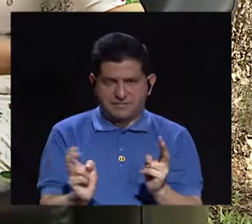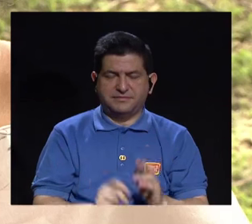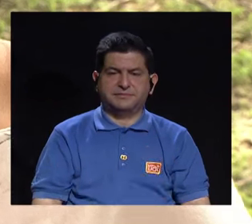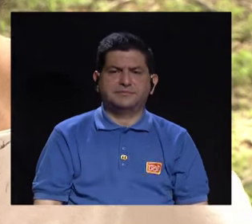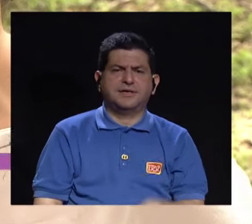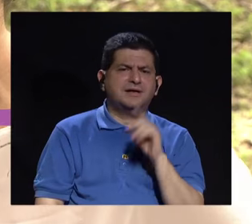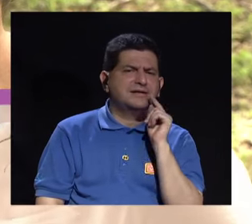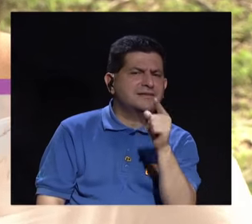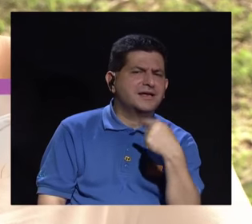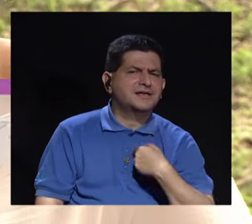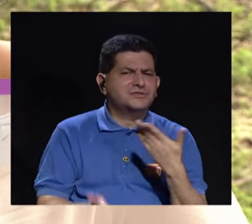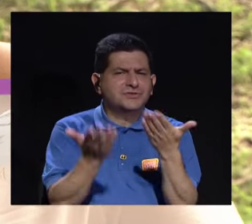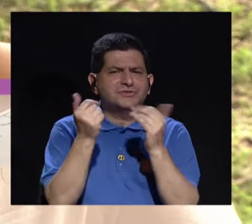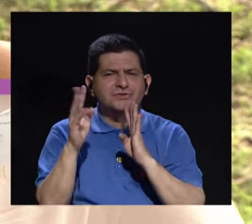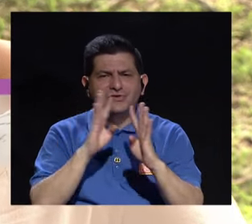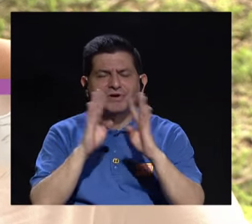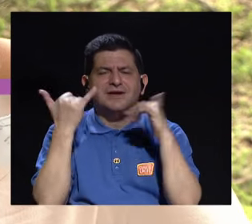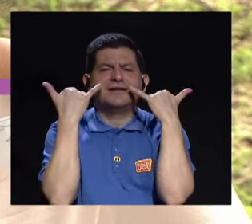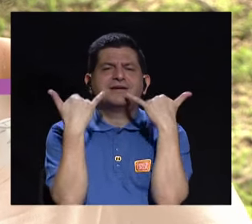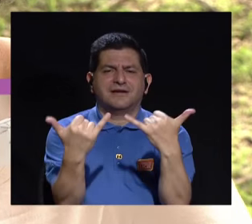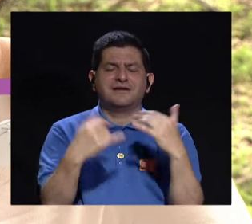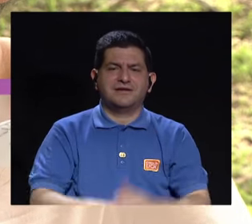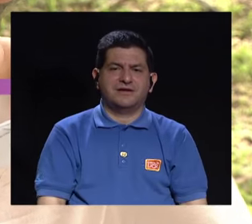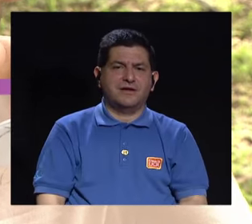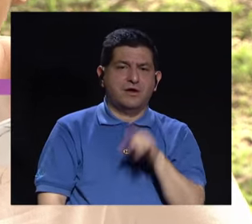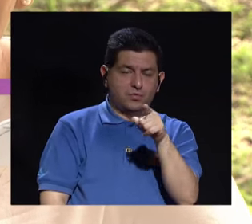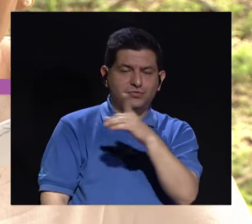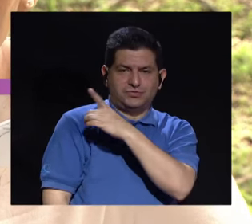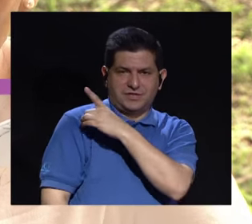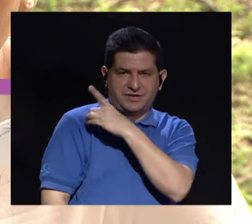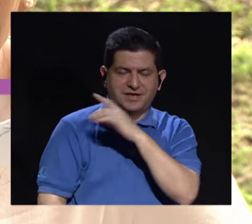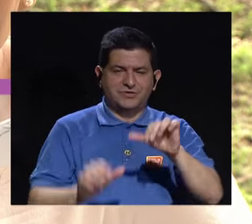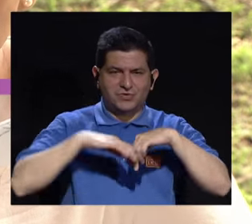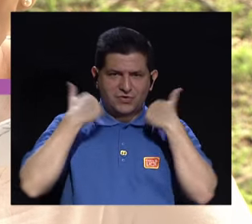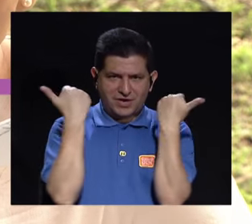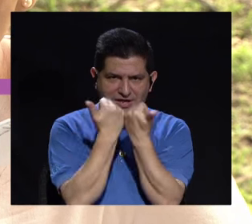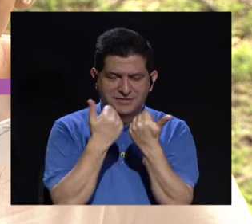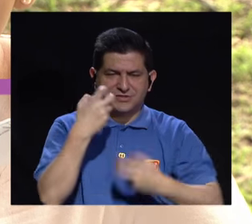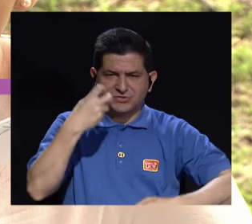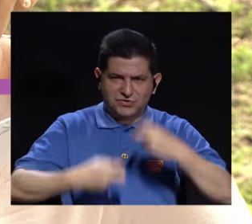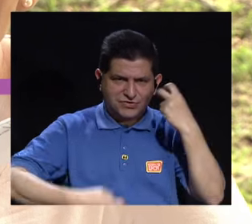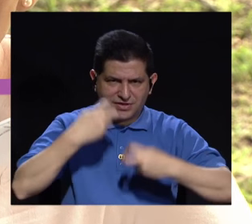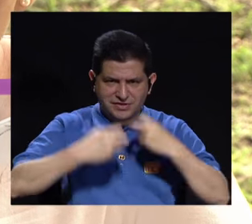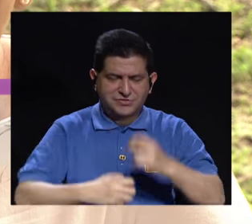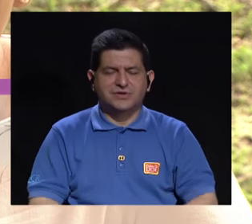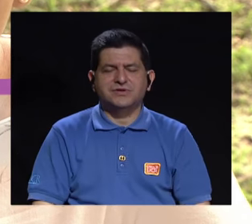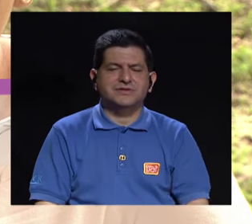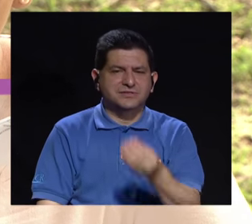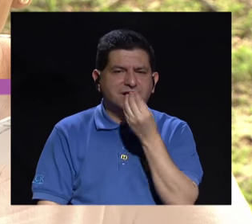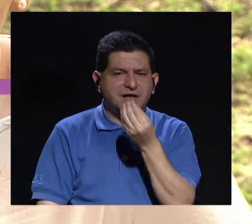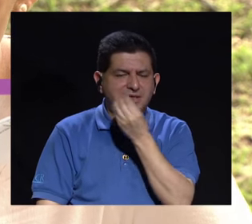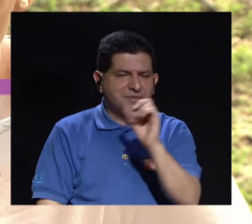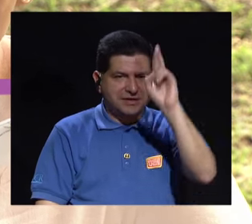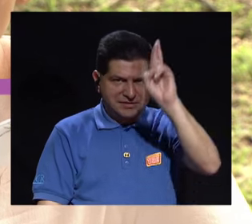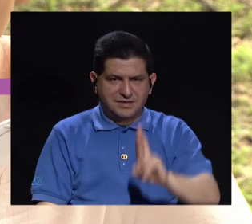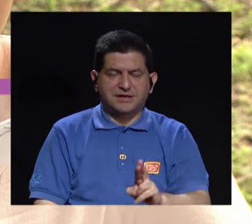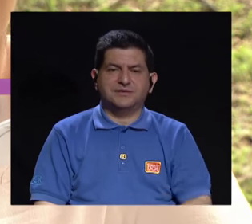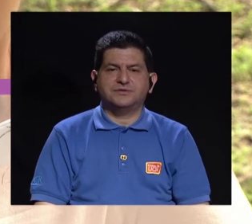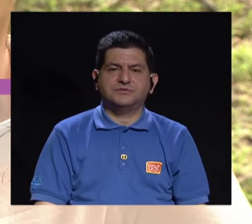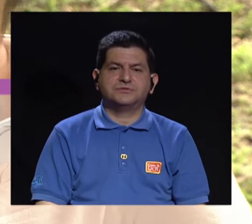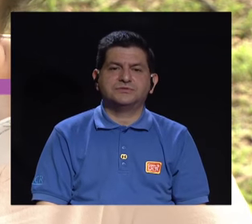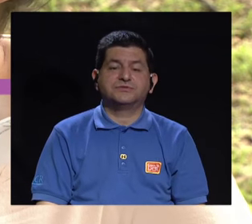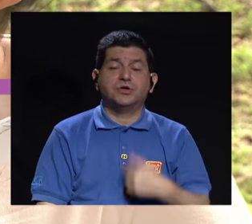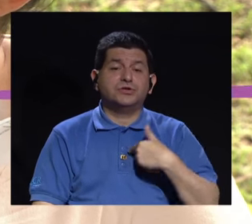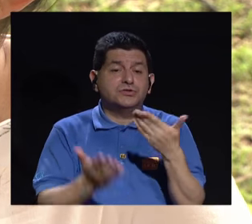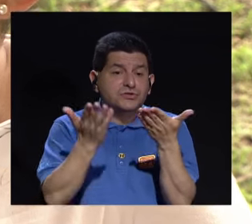especializados. De hecho, de eso quería conversar en este momento. Usted es la directora de la Asociación de Desórdenes Alimentarios de Costa